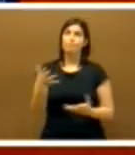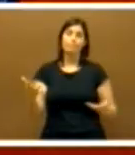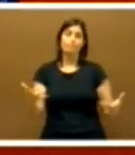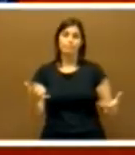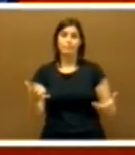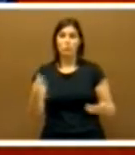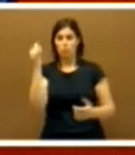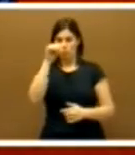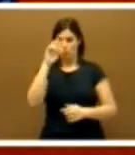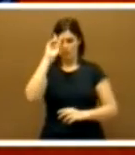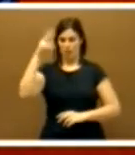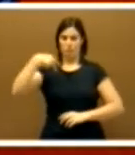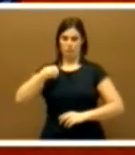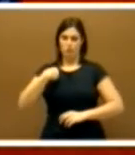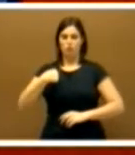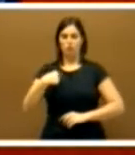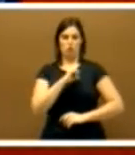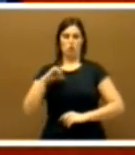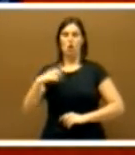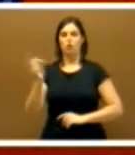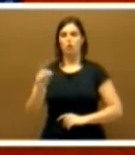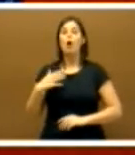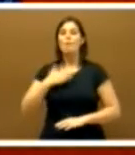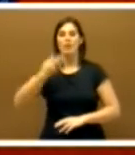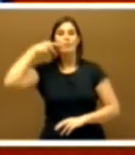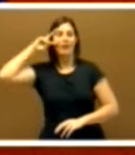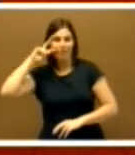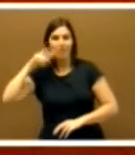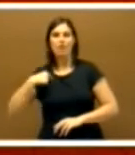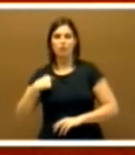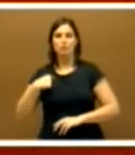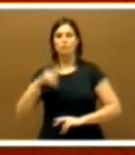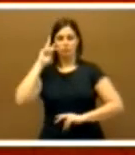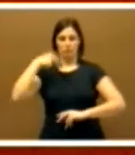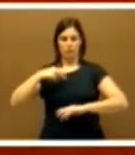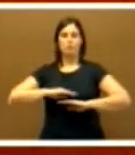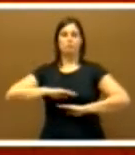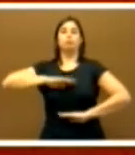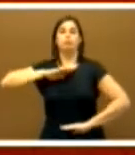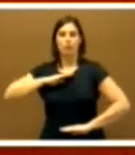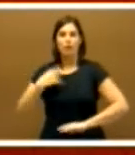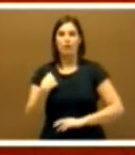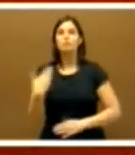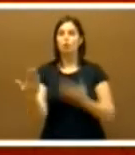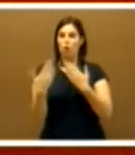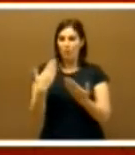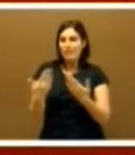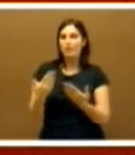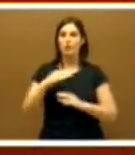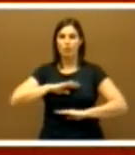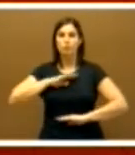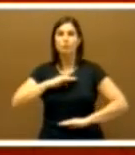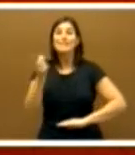A mí me han hecho las experiencias y circunstancias de la vida, las conversaciones vividas, las